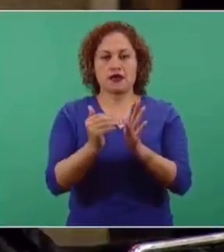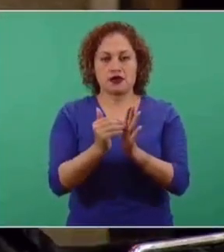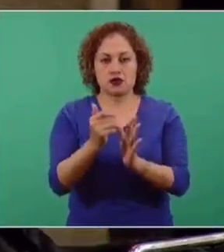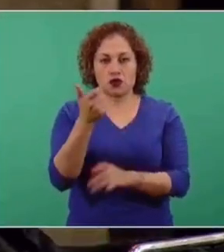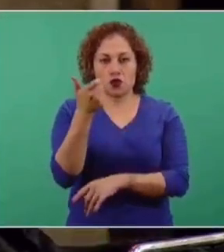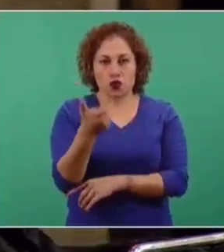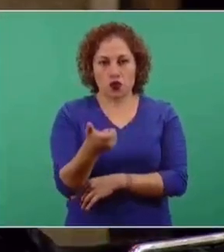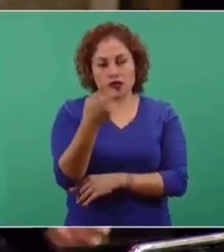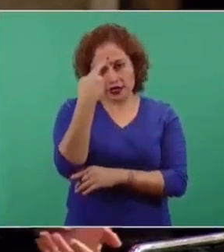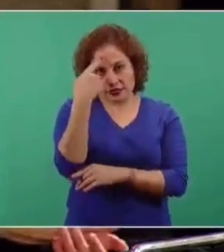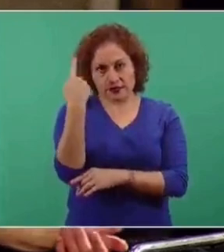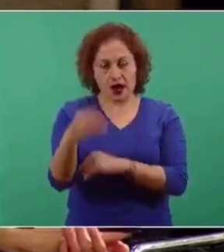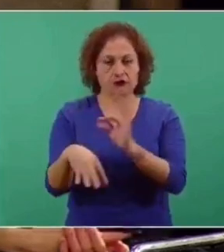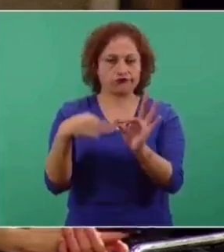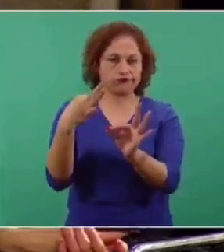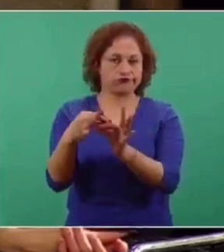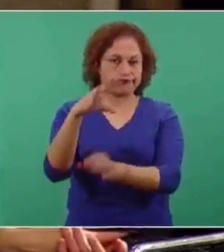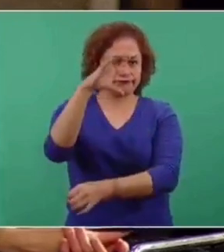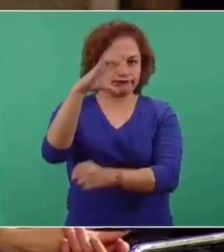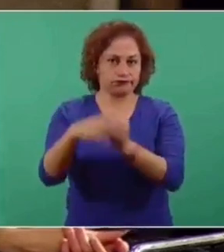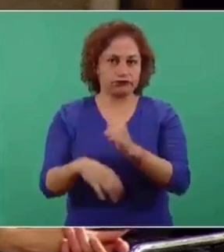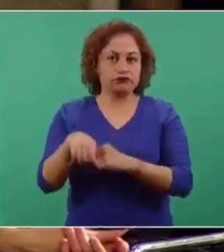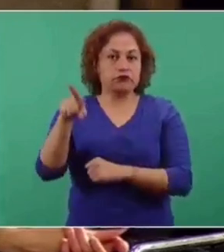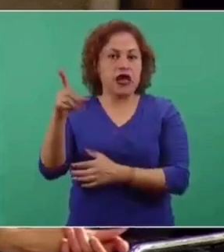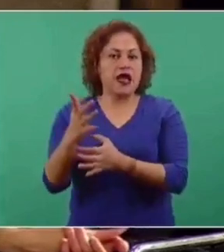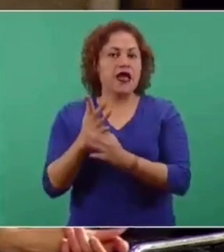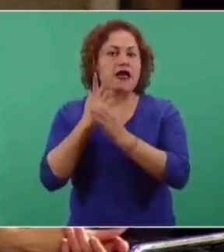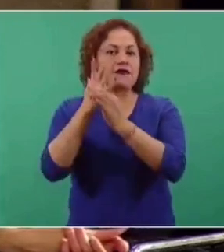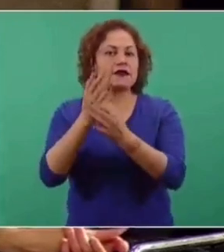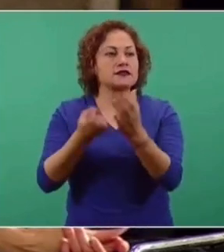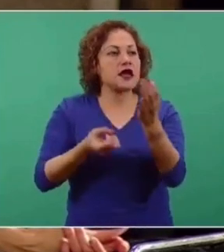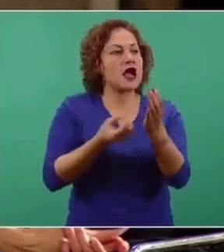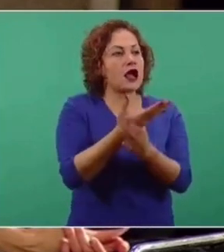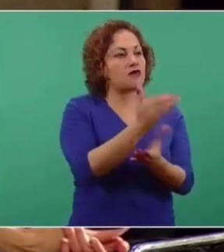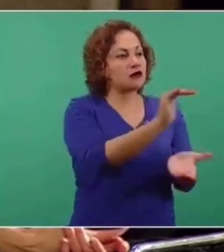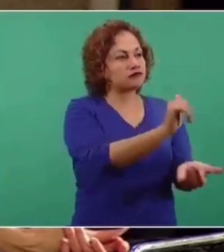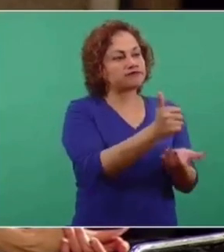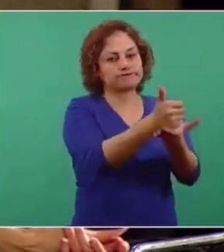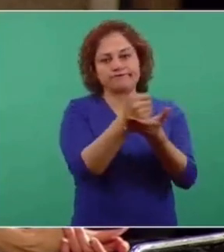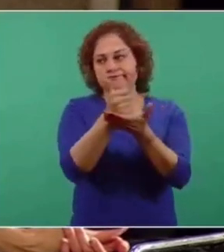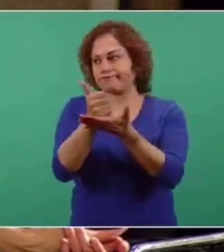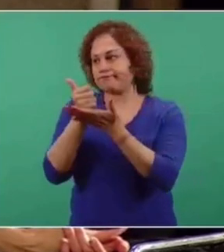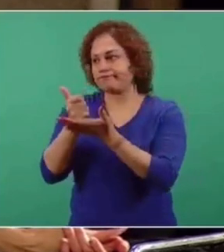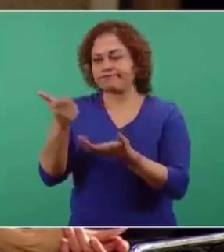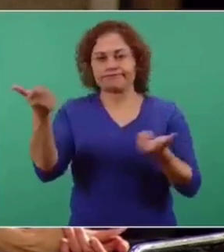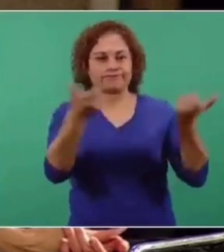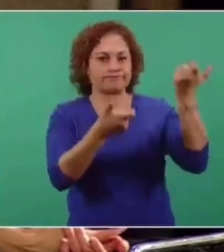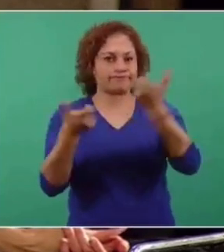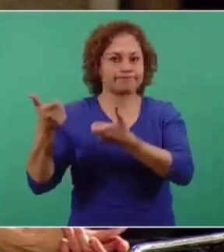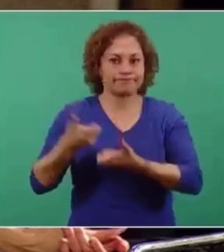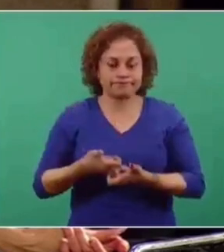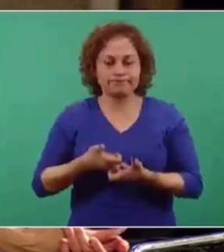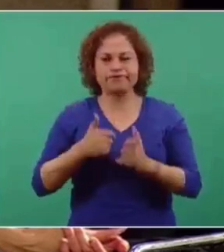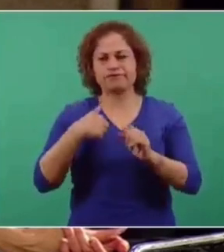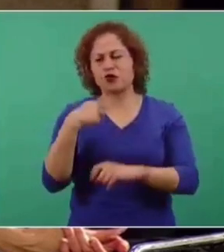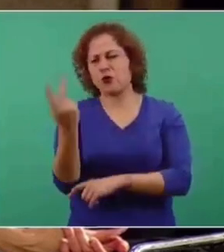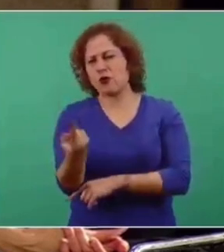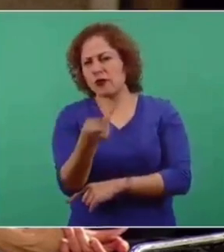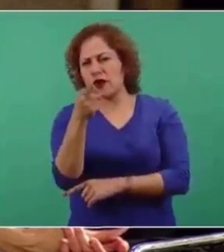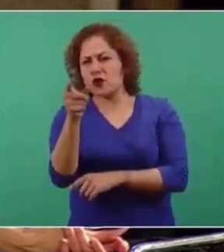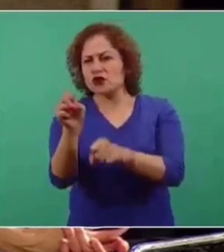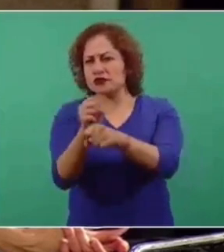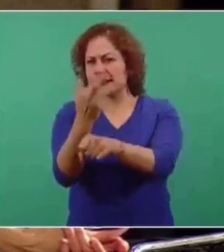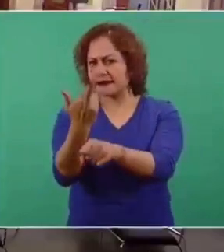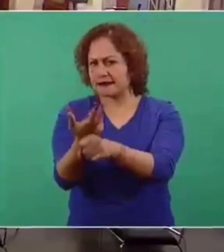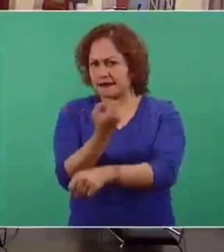ensayos e incluso anunciaban que iban a salir a botear. De parte de la Secretaría de Salud, ¿hay algún programa de apoyo para la